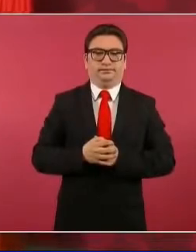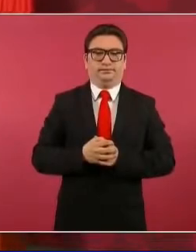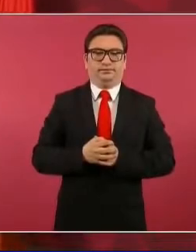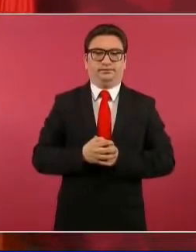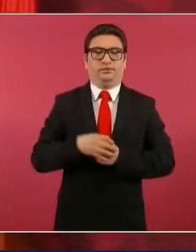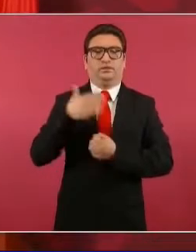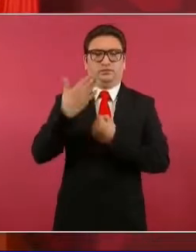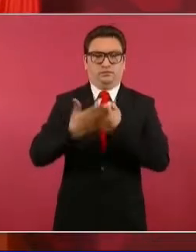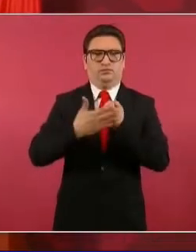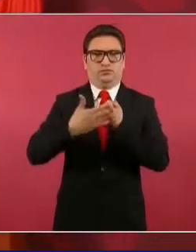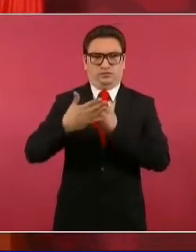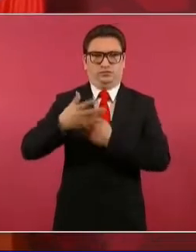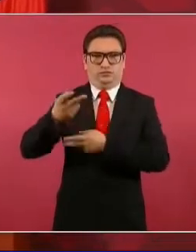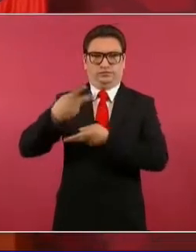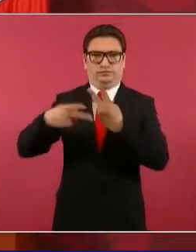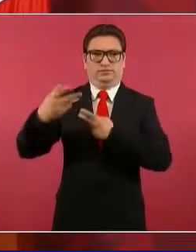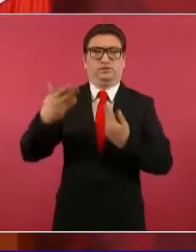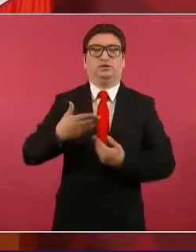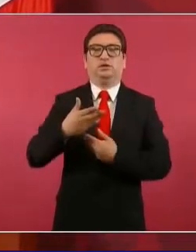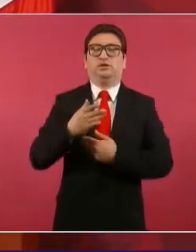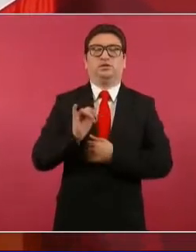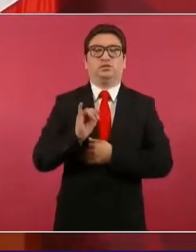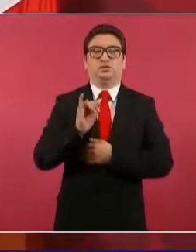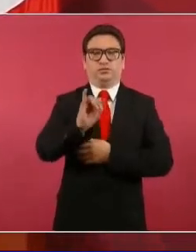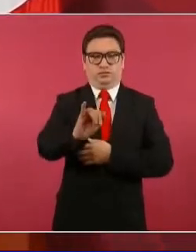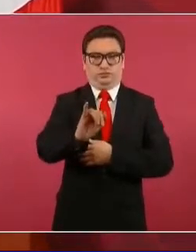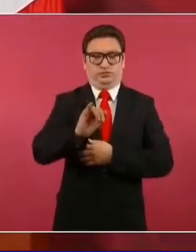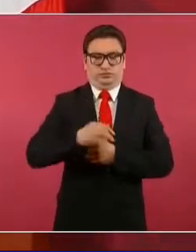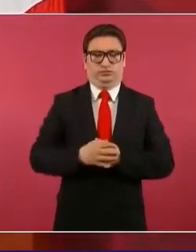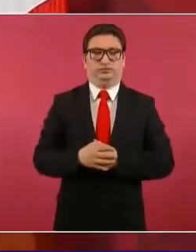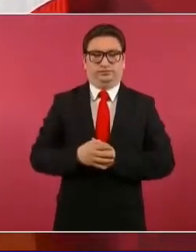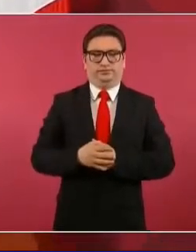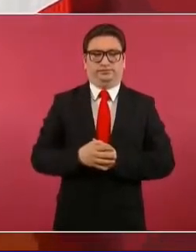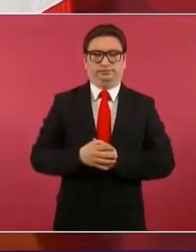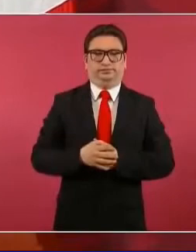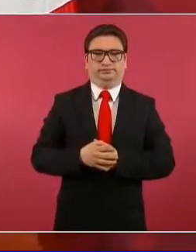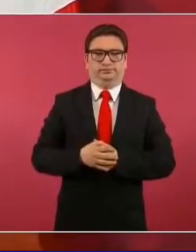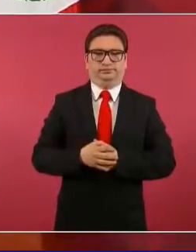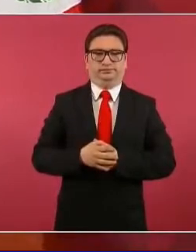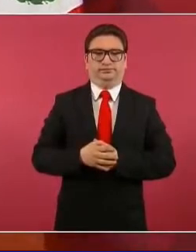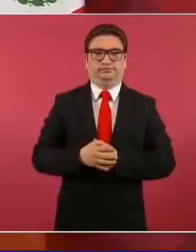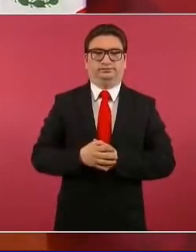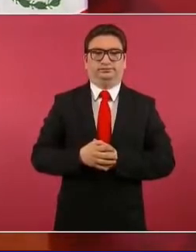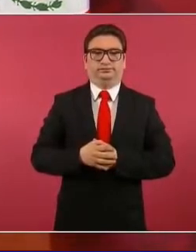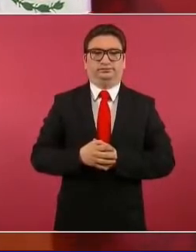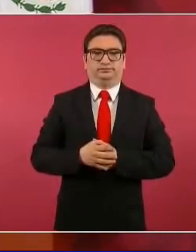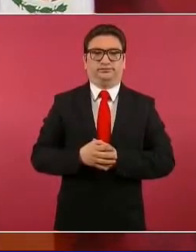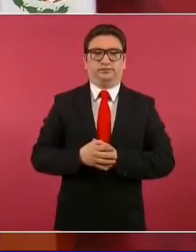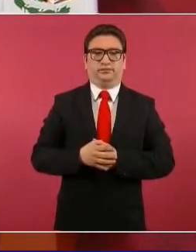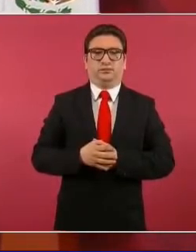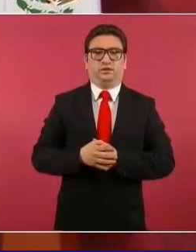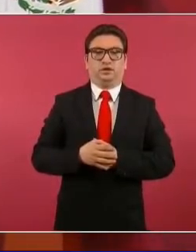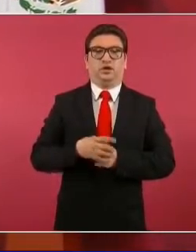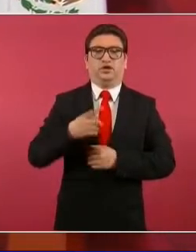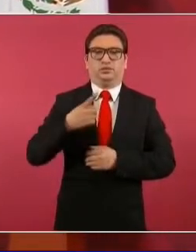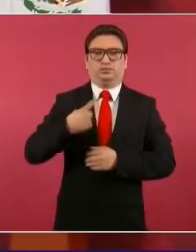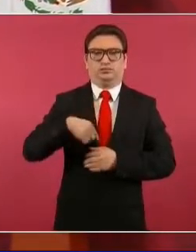con nosotros el jueves próximo, vamos a tratar